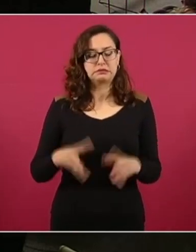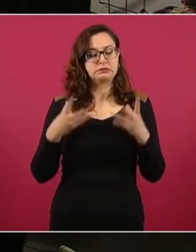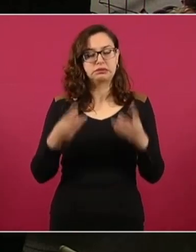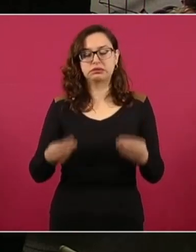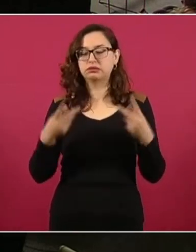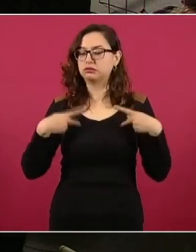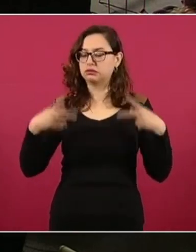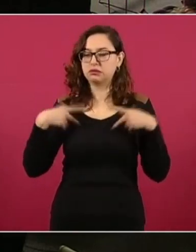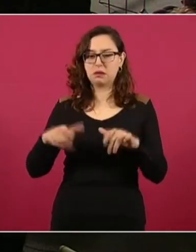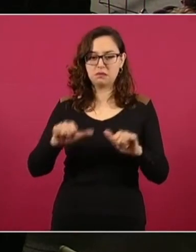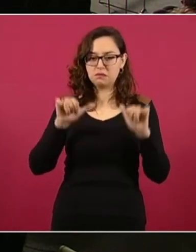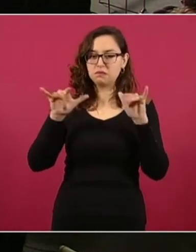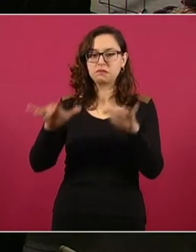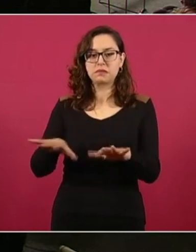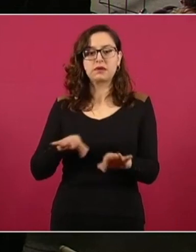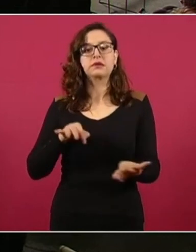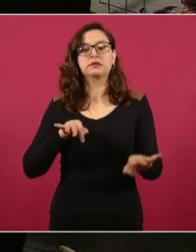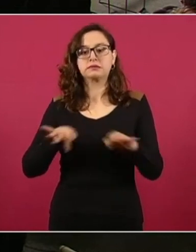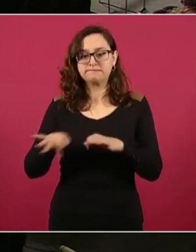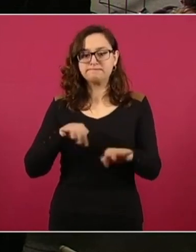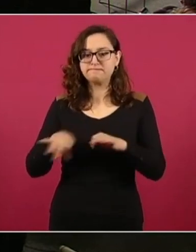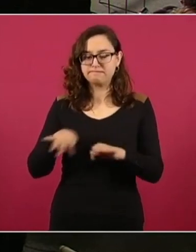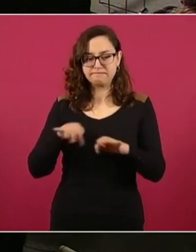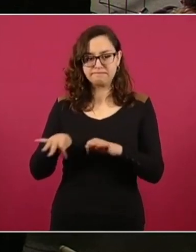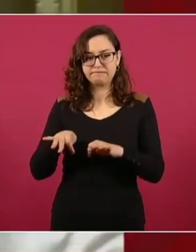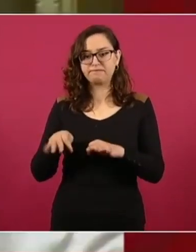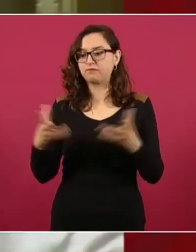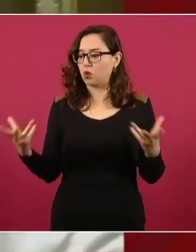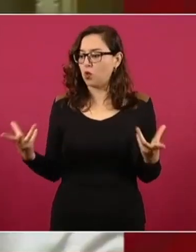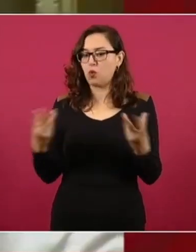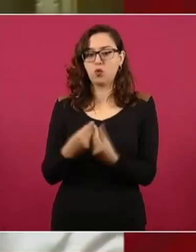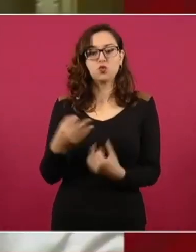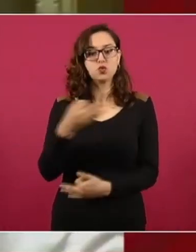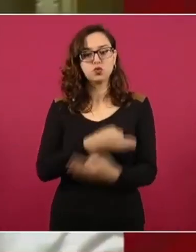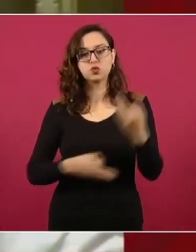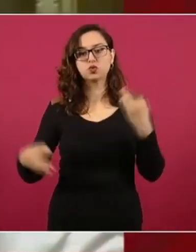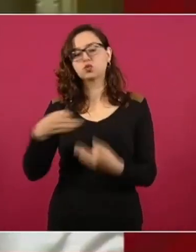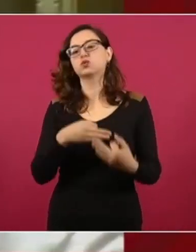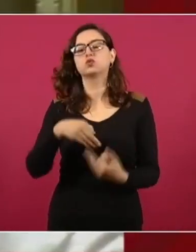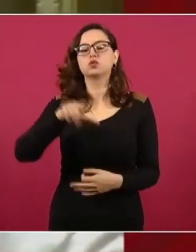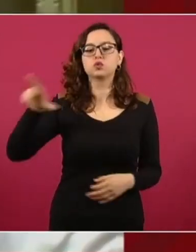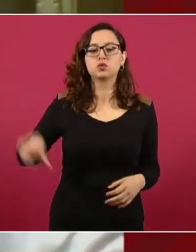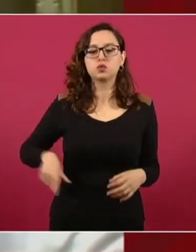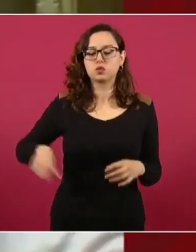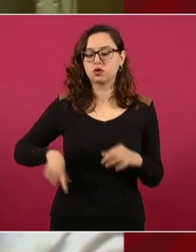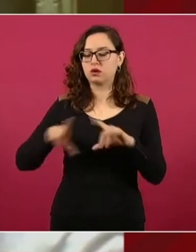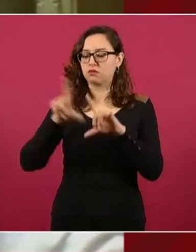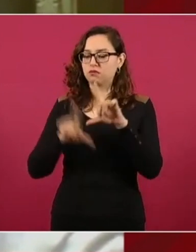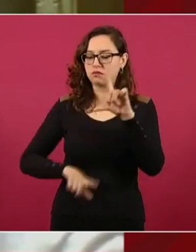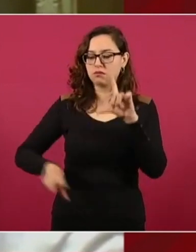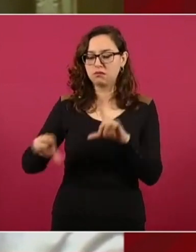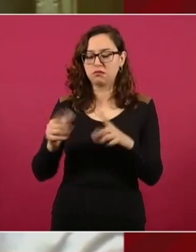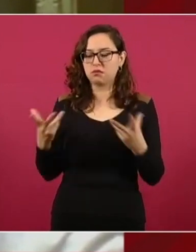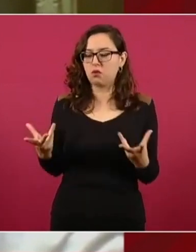En efecto, quienes nos respaldan, somos todos, todos un gran equipo, pero los efectivos